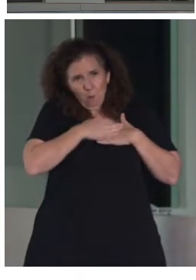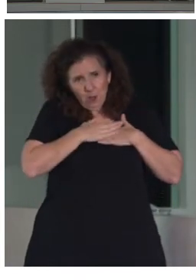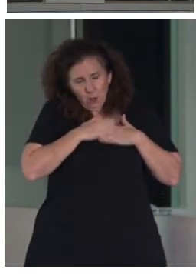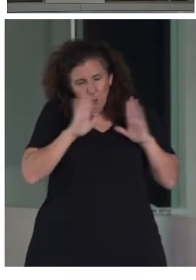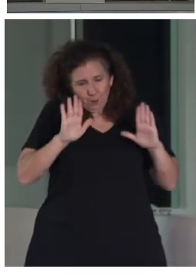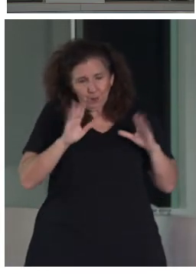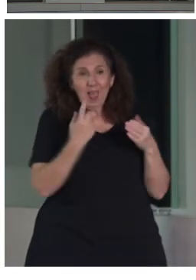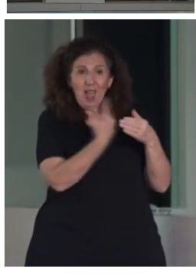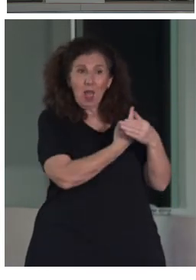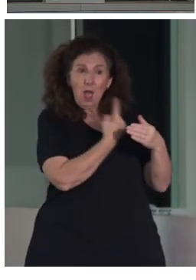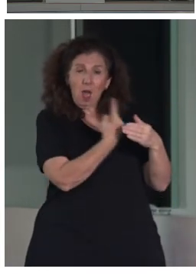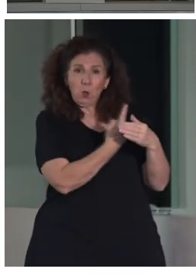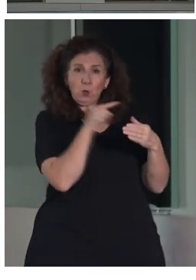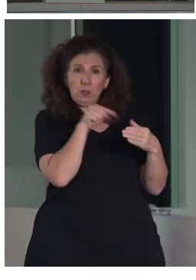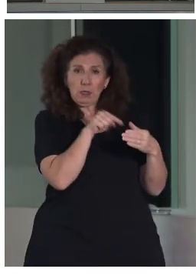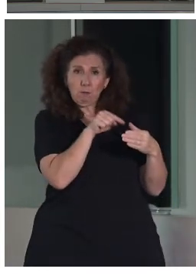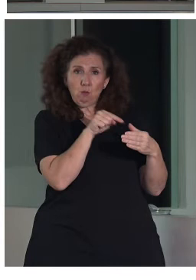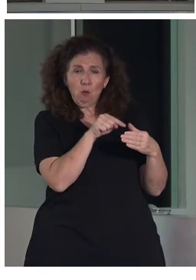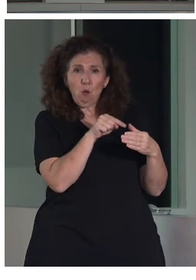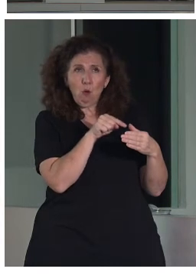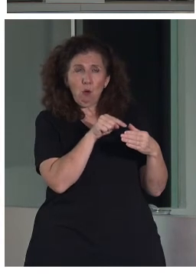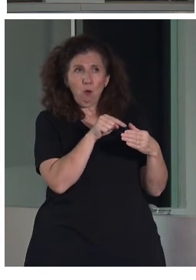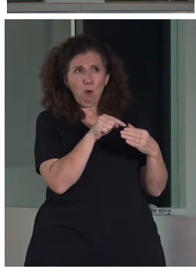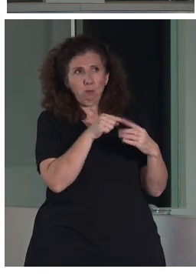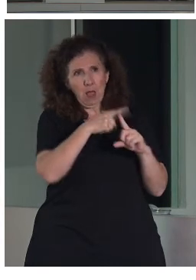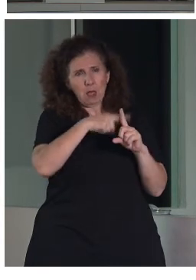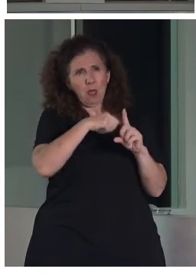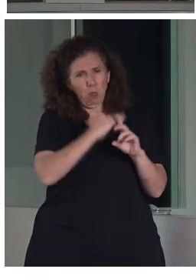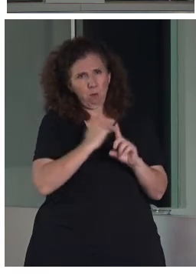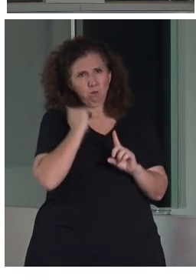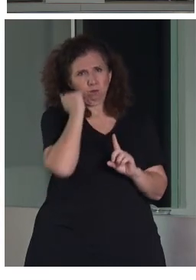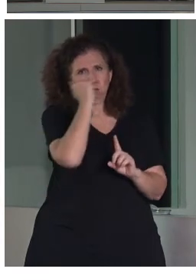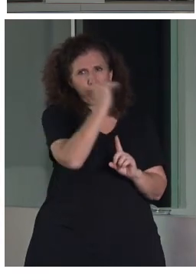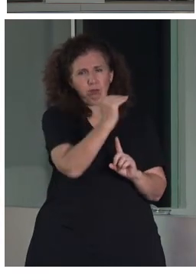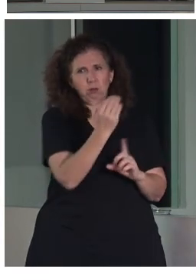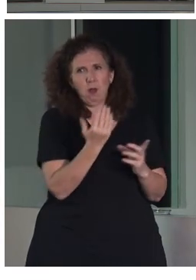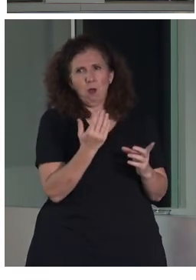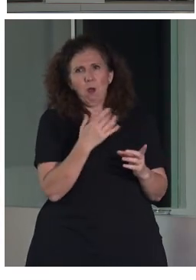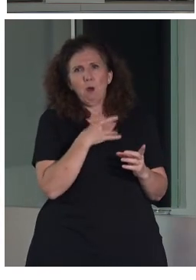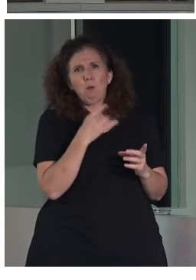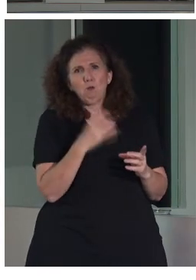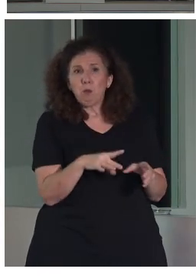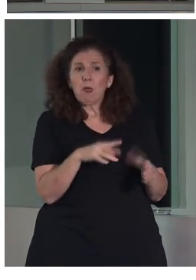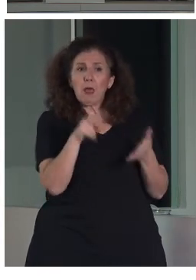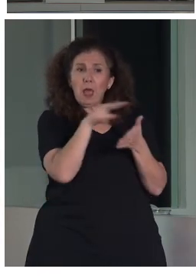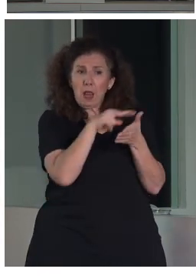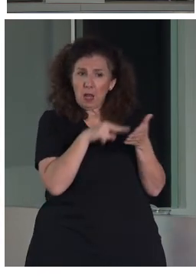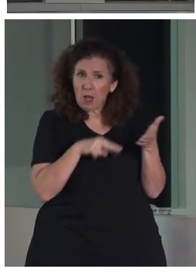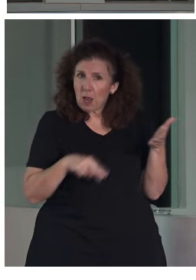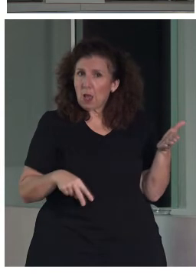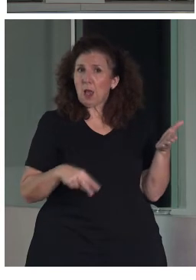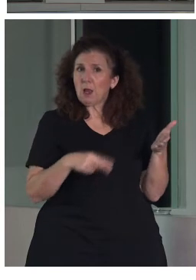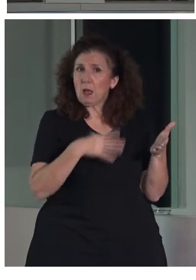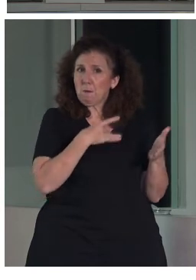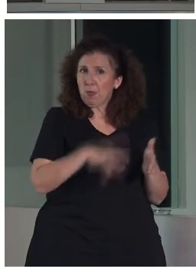autismo con un cierto grado de mayor nivel, sí que es cierto que pueden tener competencia lectora. En el resto de